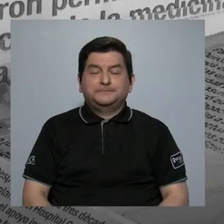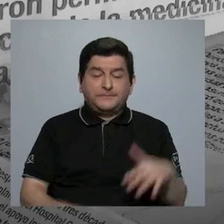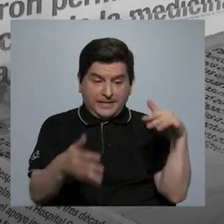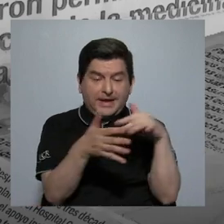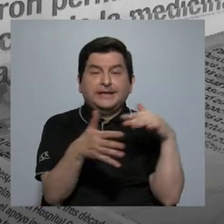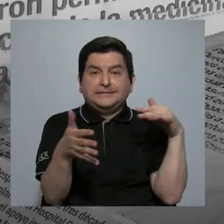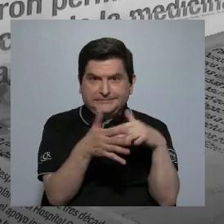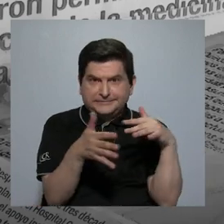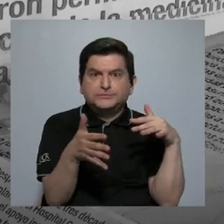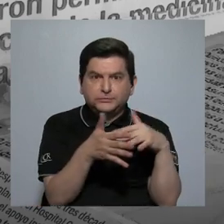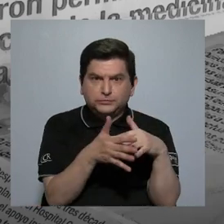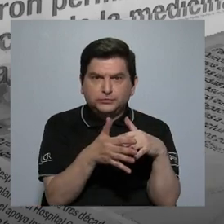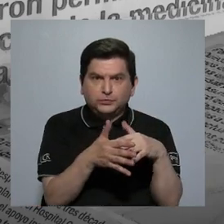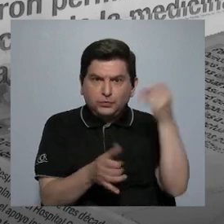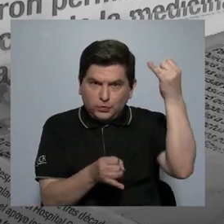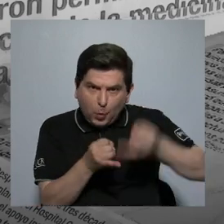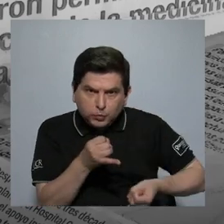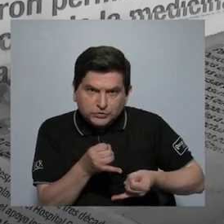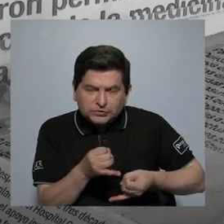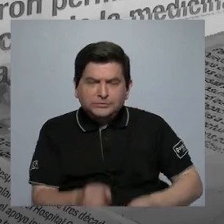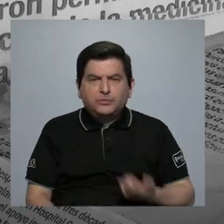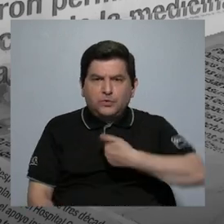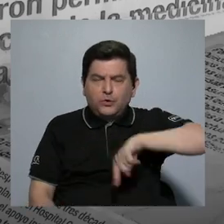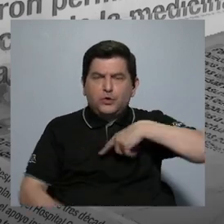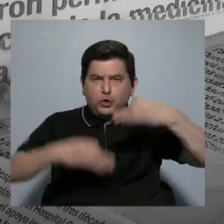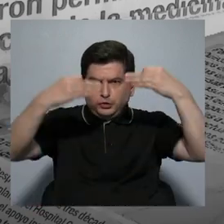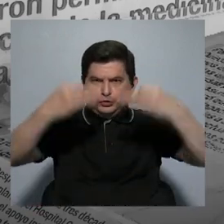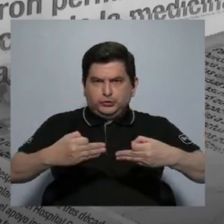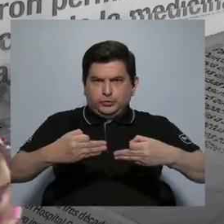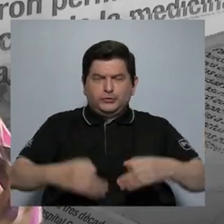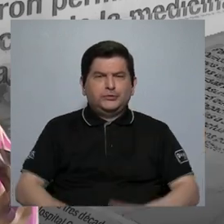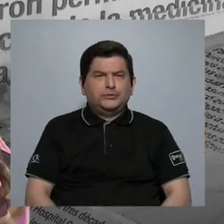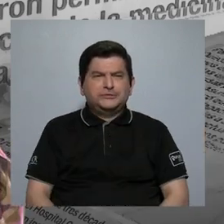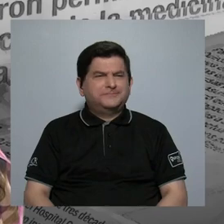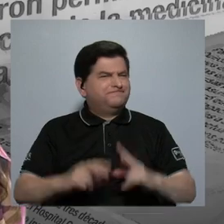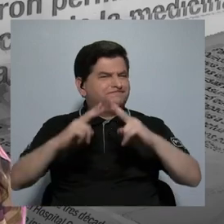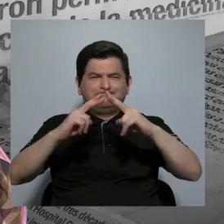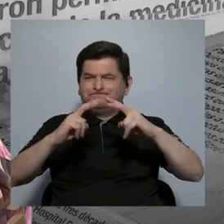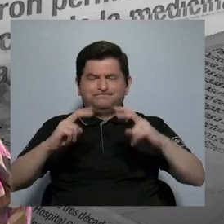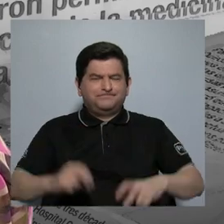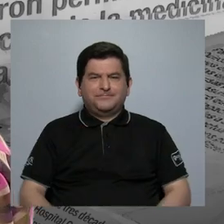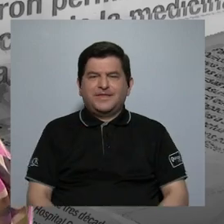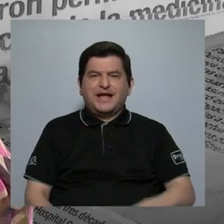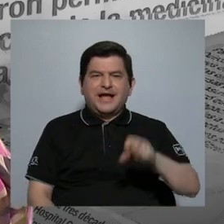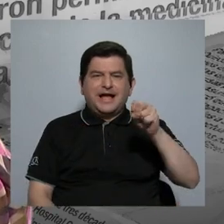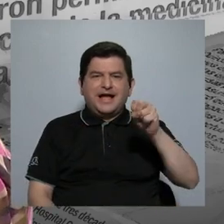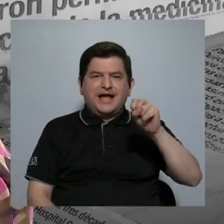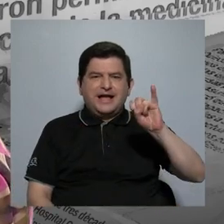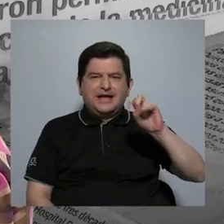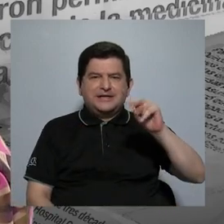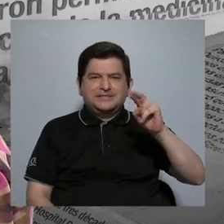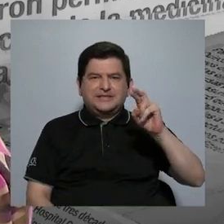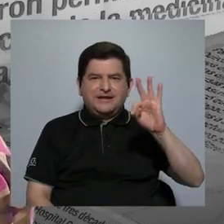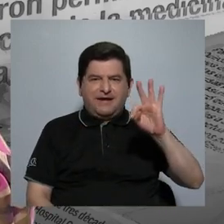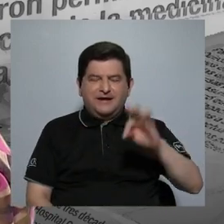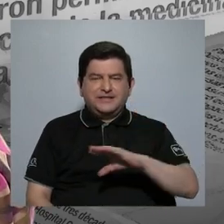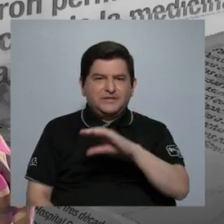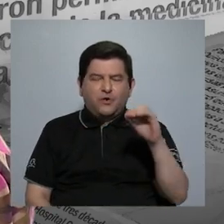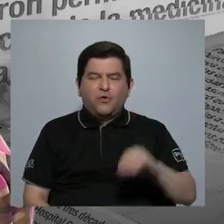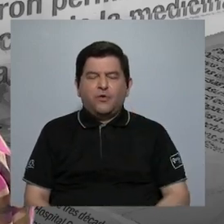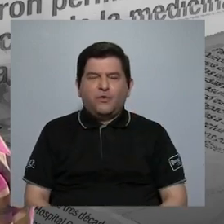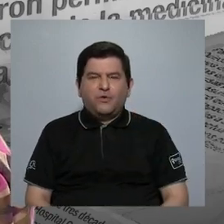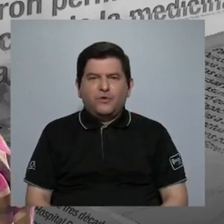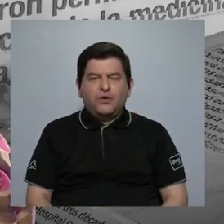este último estudio decidimos no analizar el SINART, ni tampoco